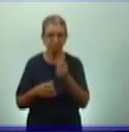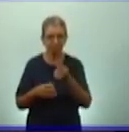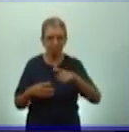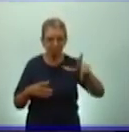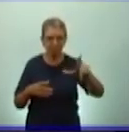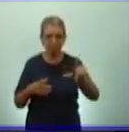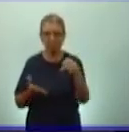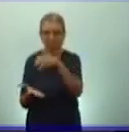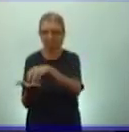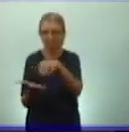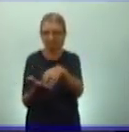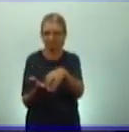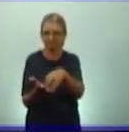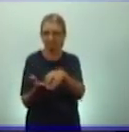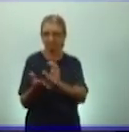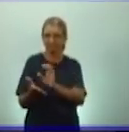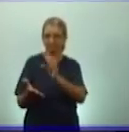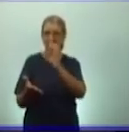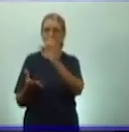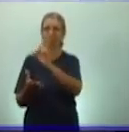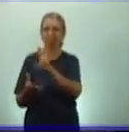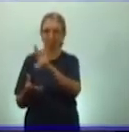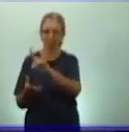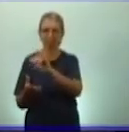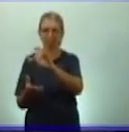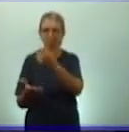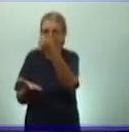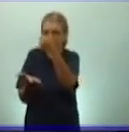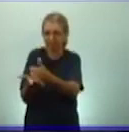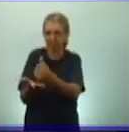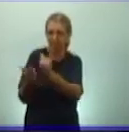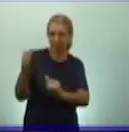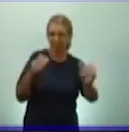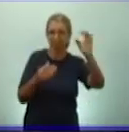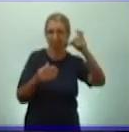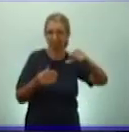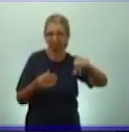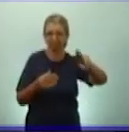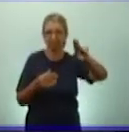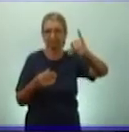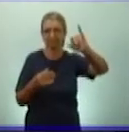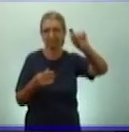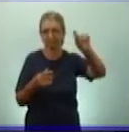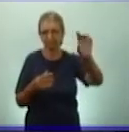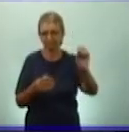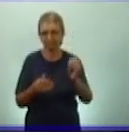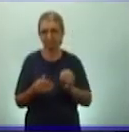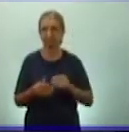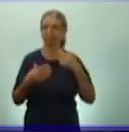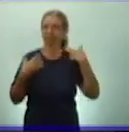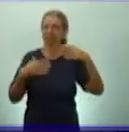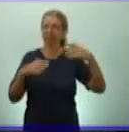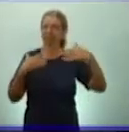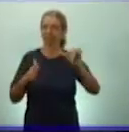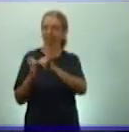las ciudades de Cusco y Quito y que tenía 2,400 kilómetros de largo. ¡Uf! Eso es bastante. Estos